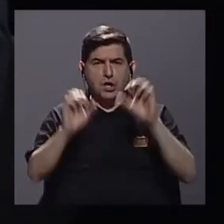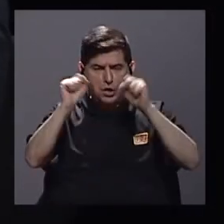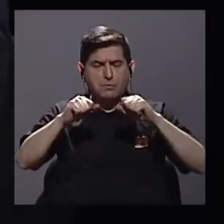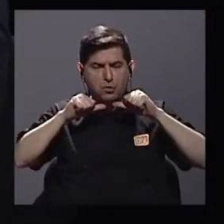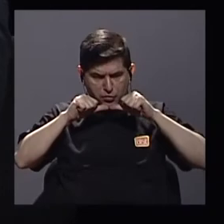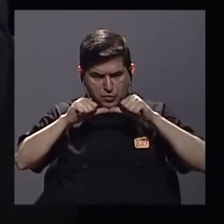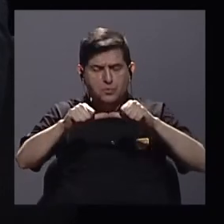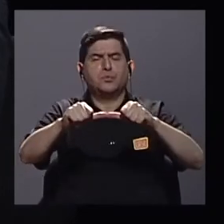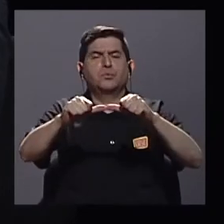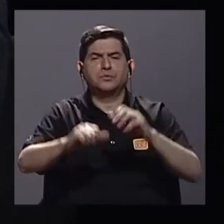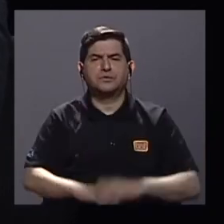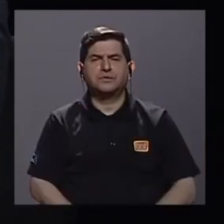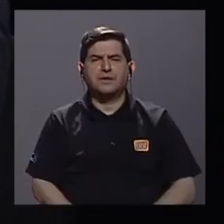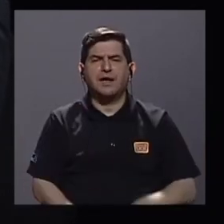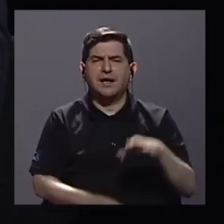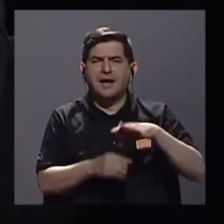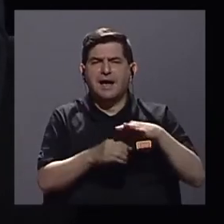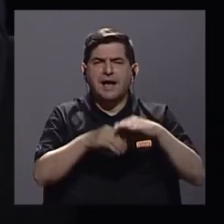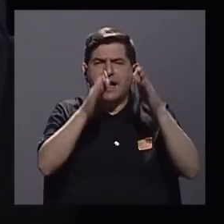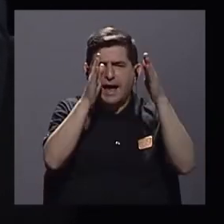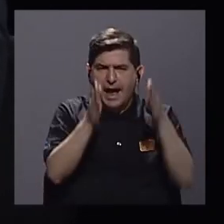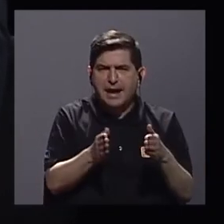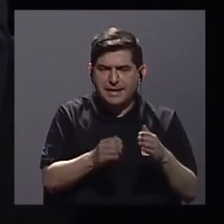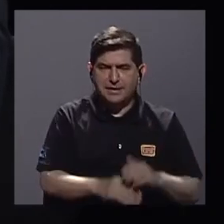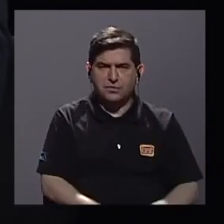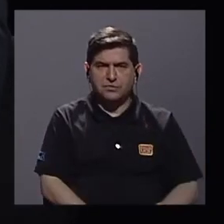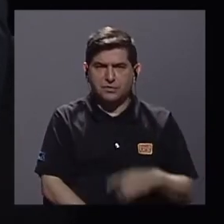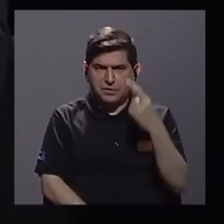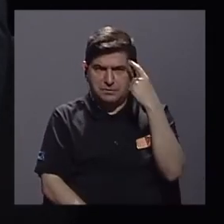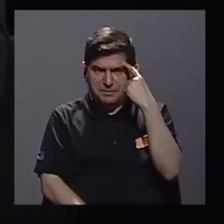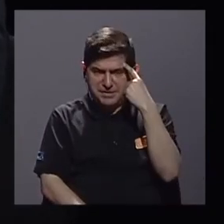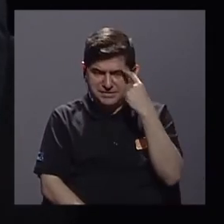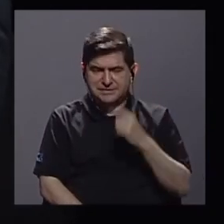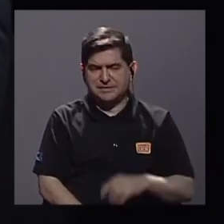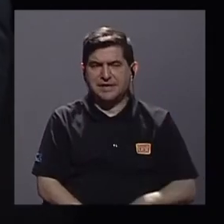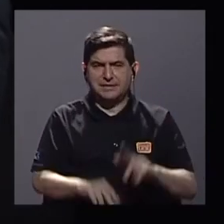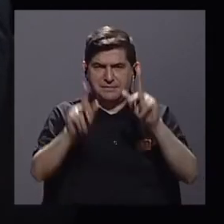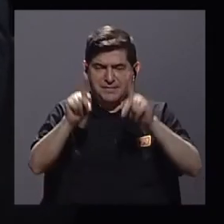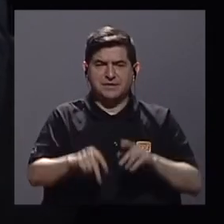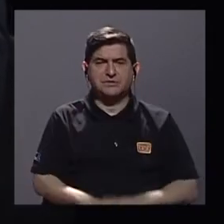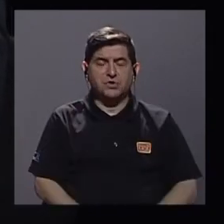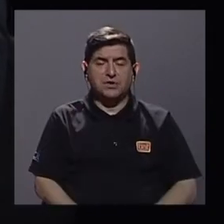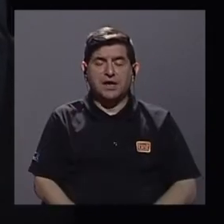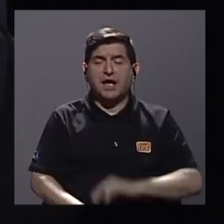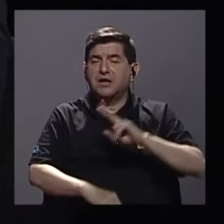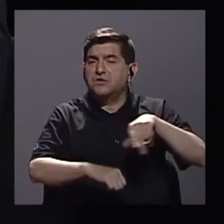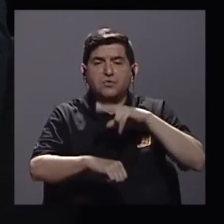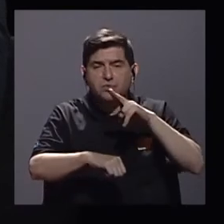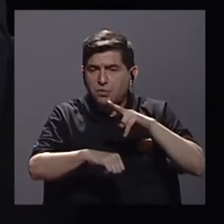a ese agricultor y llamémoslo para que la gente lo comprenda en nuestra audiencia de ese agricultor de a pie